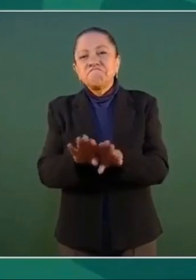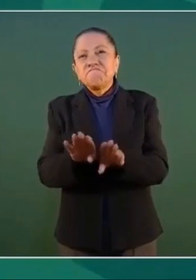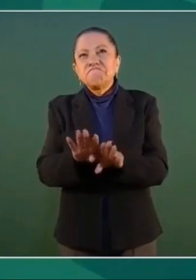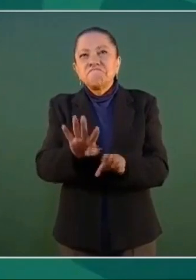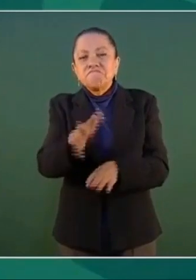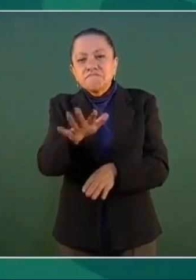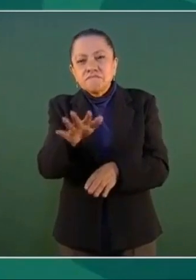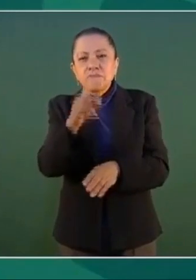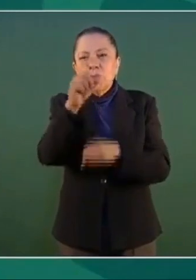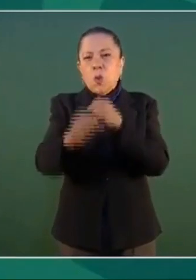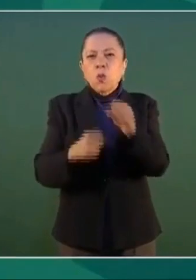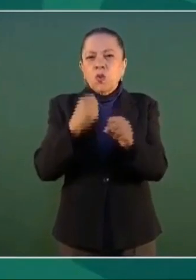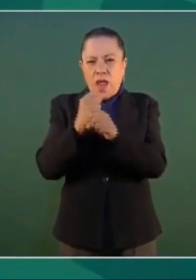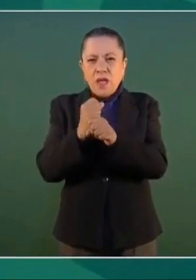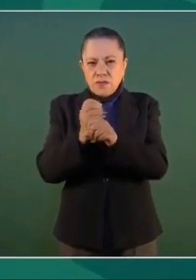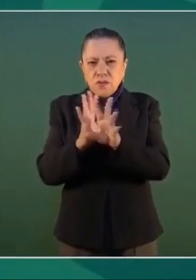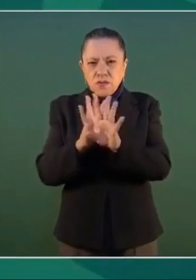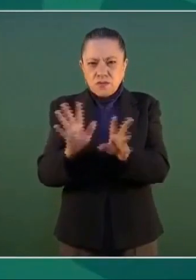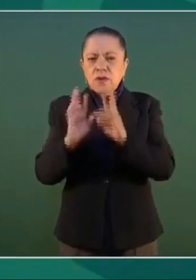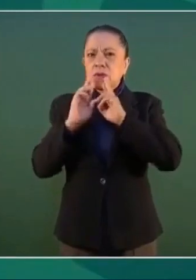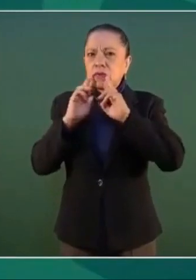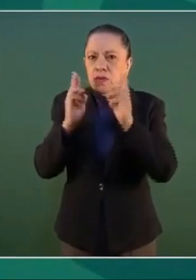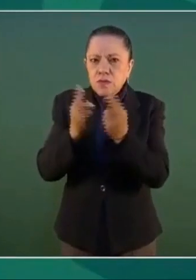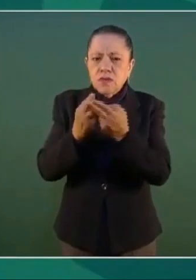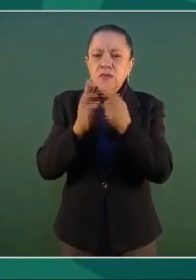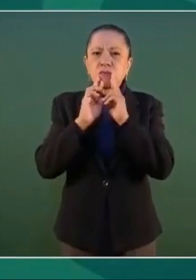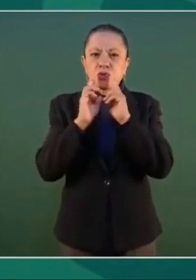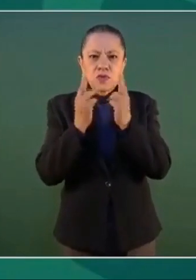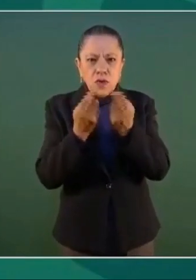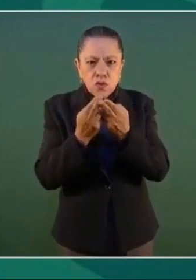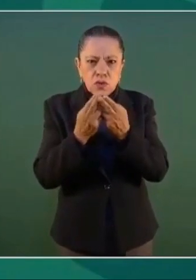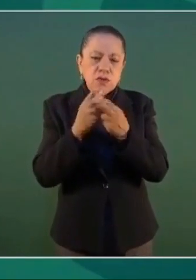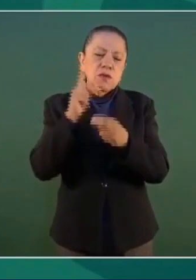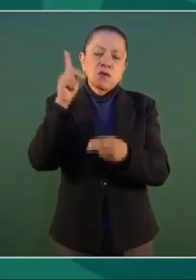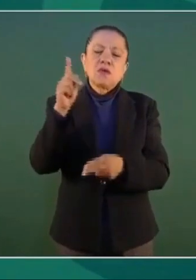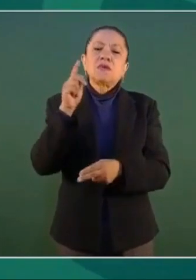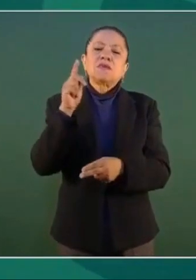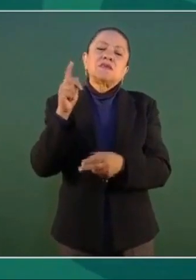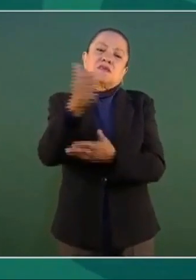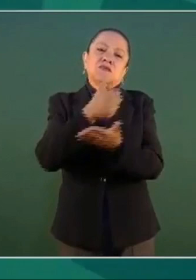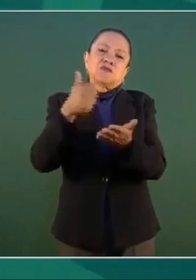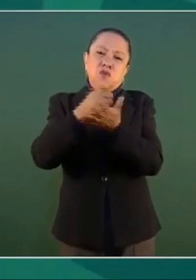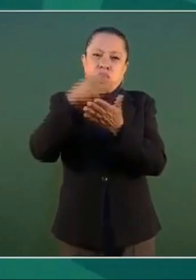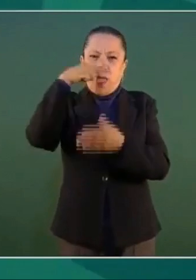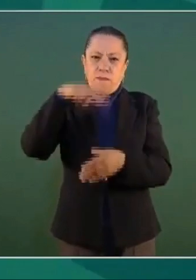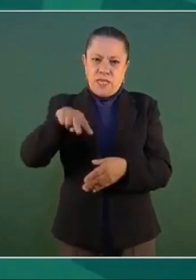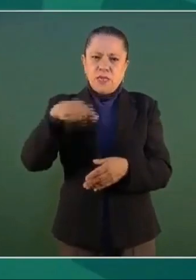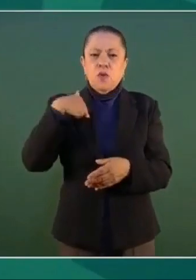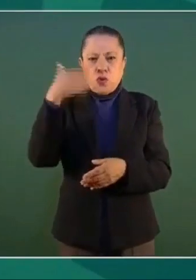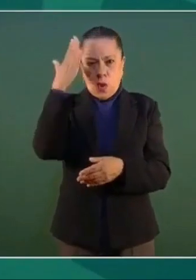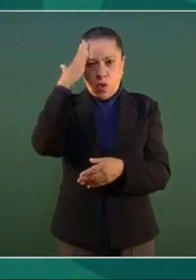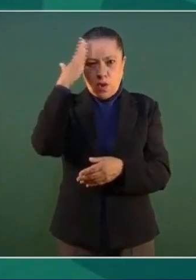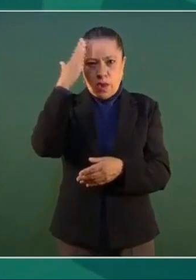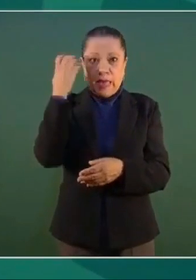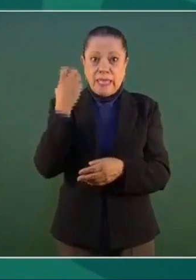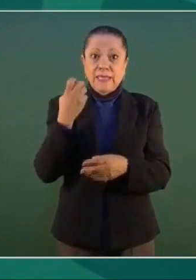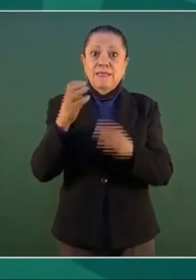reuniéndonos en la Ciudad de México. Yo encabezo esas reuniones